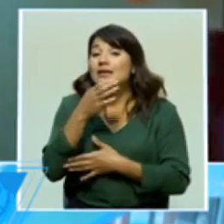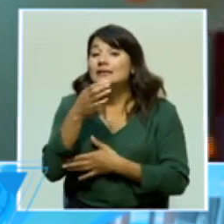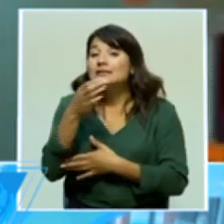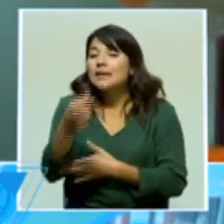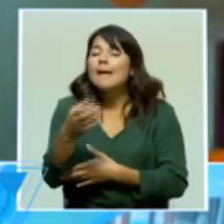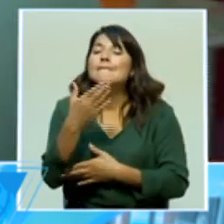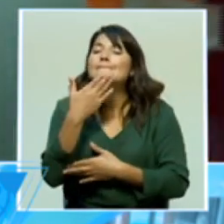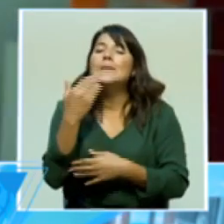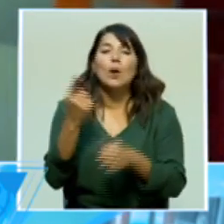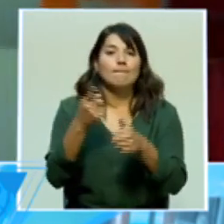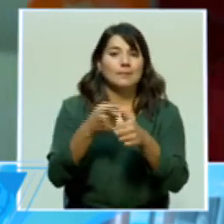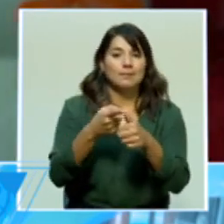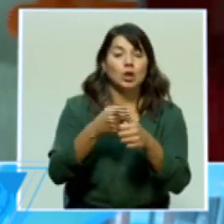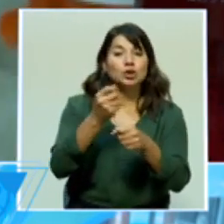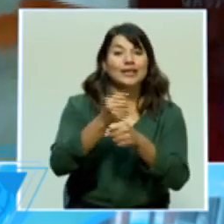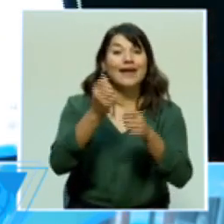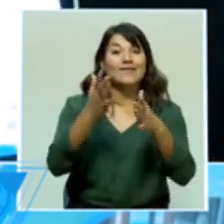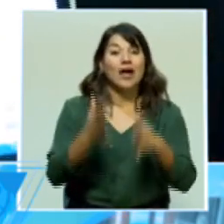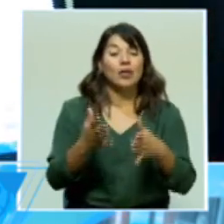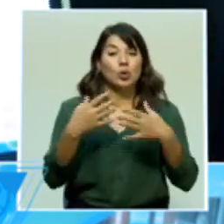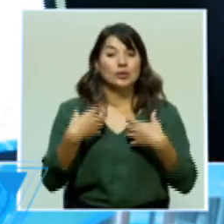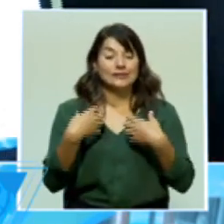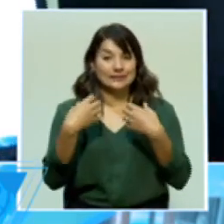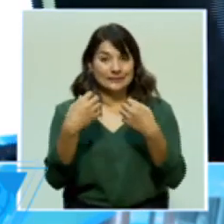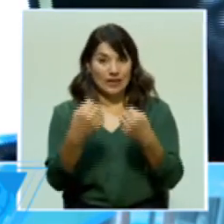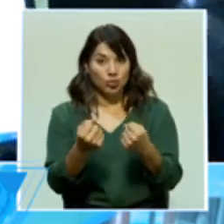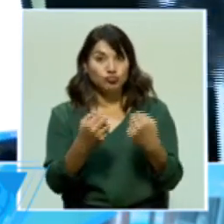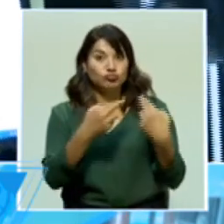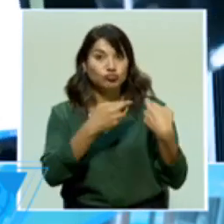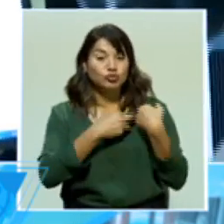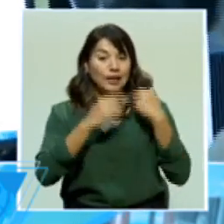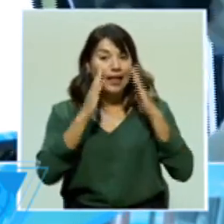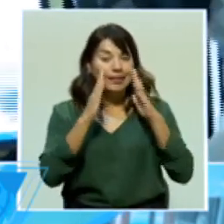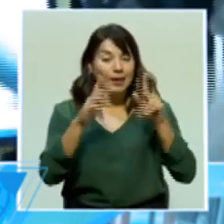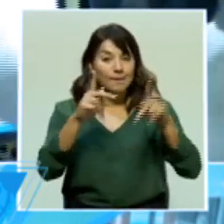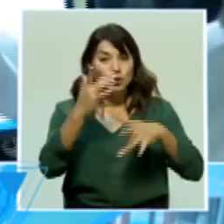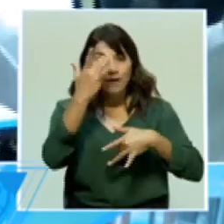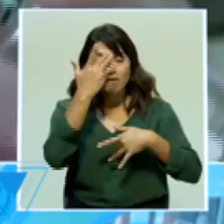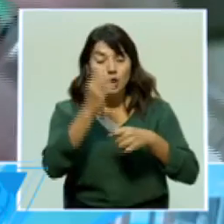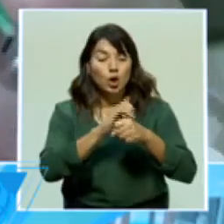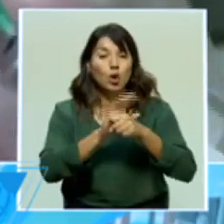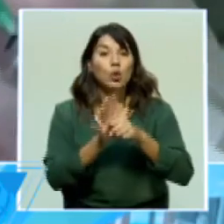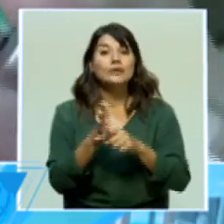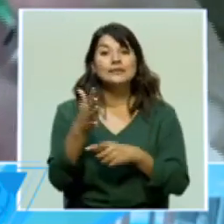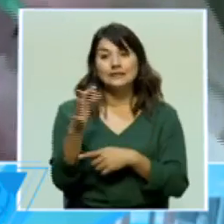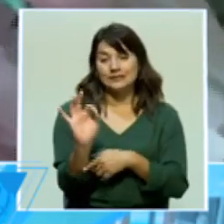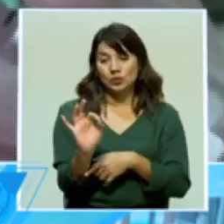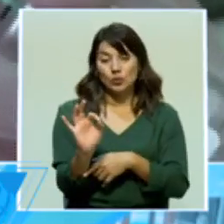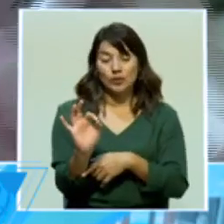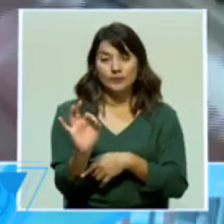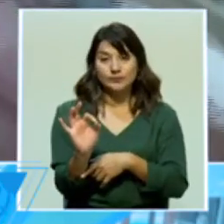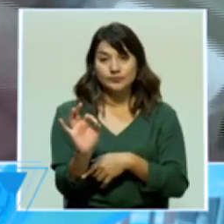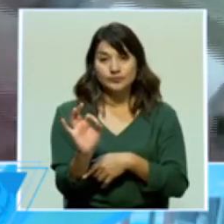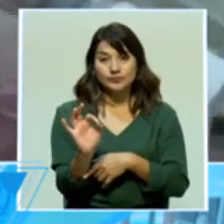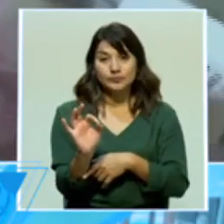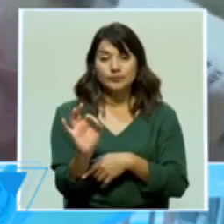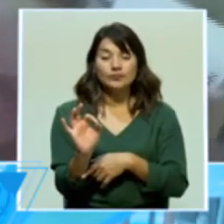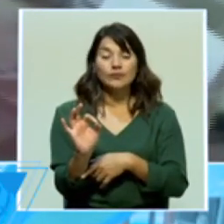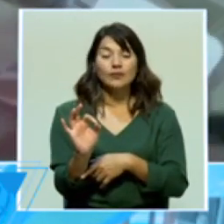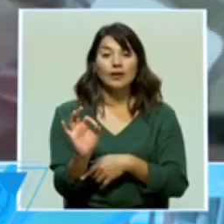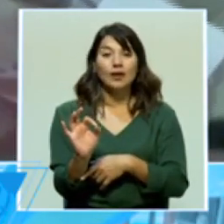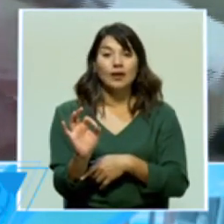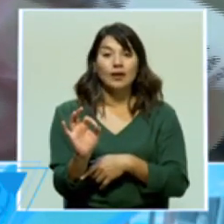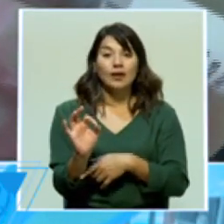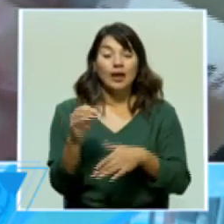primera línea en el tratamiento del COVID o en todas las